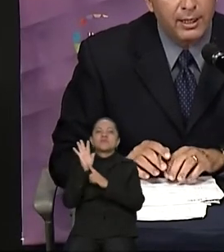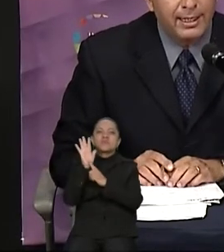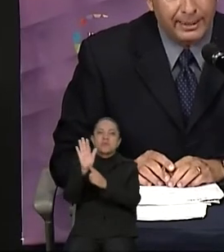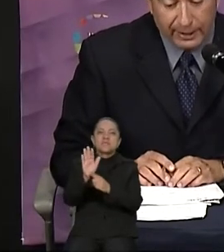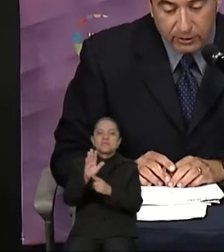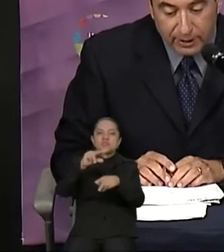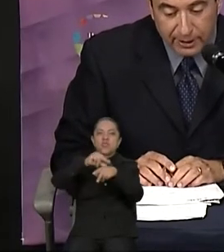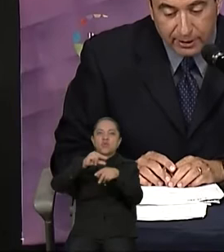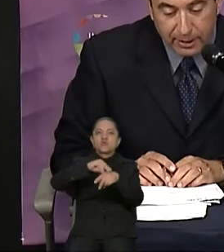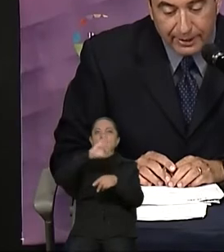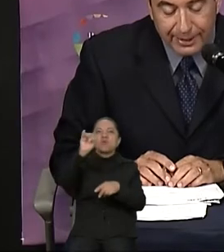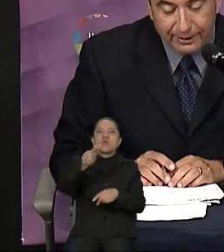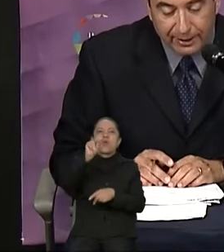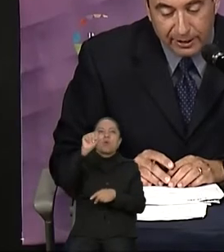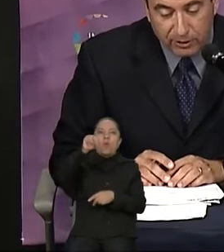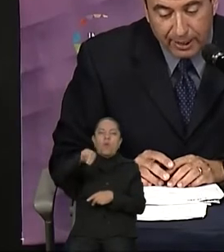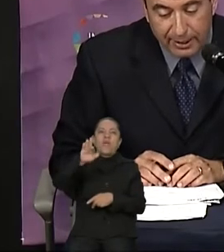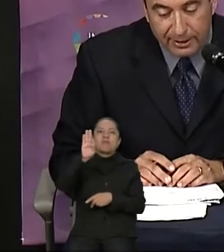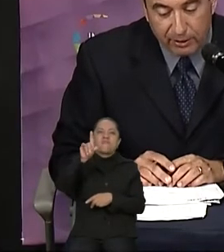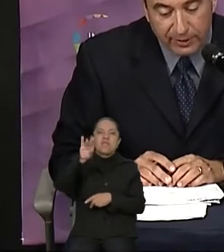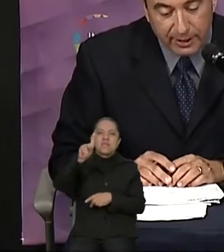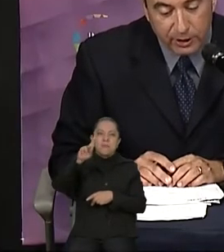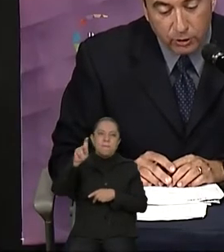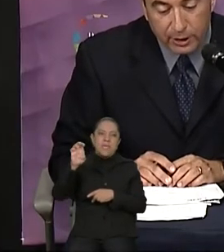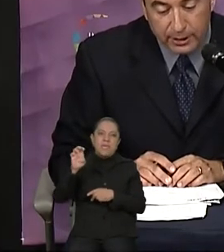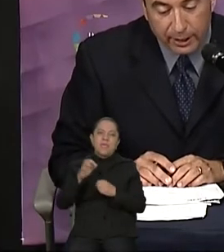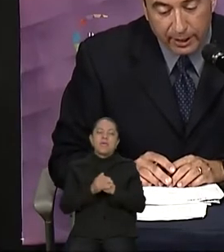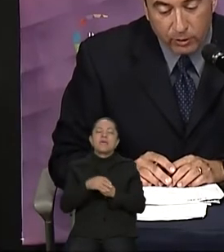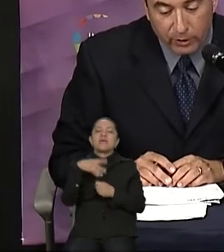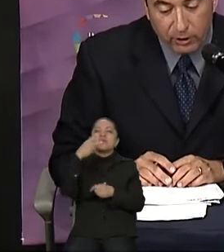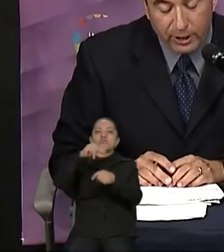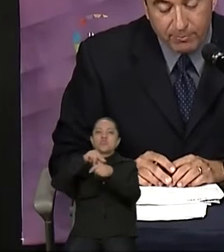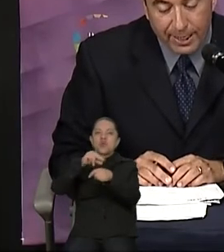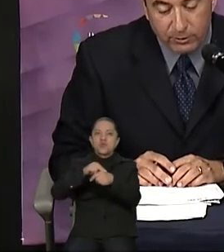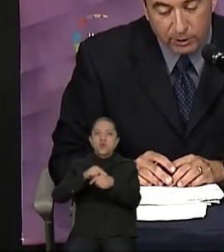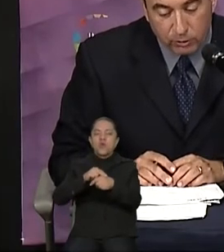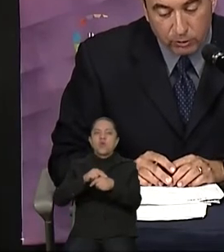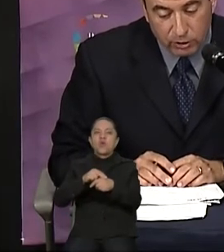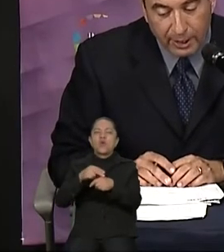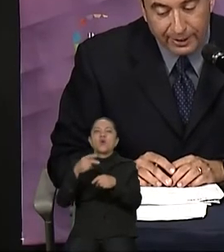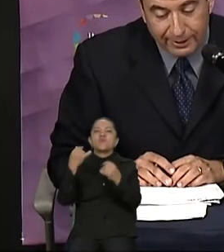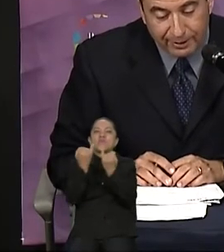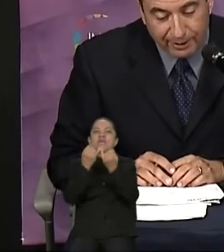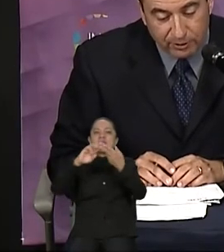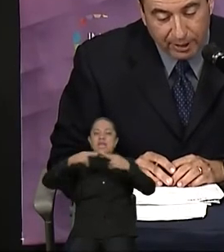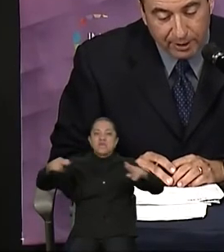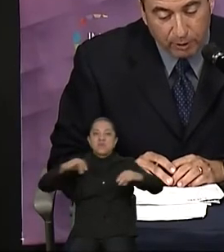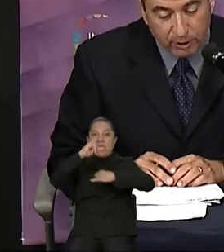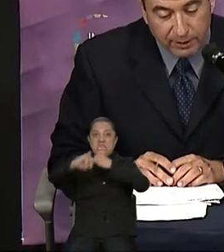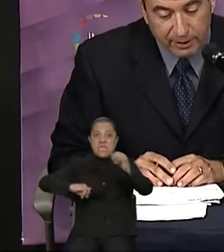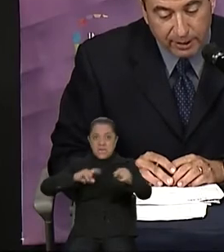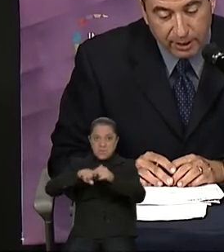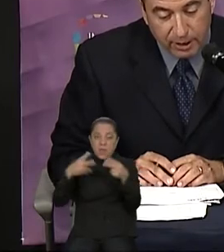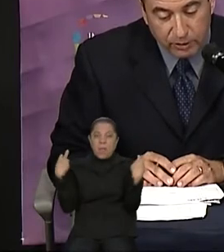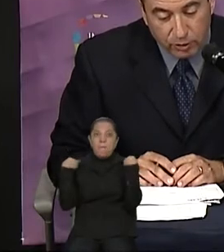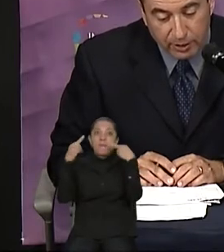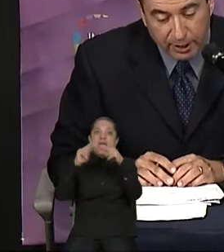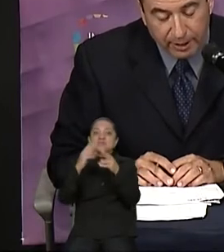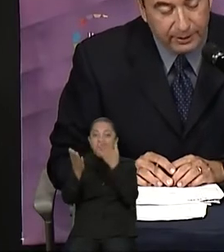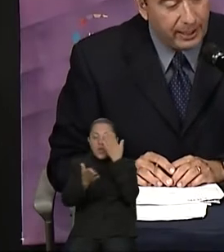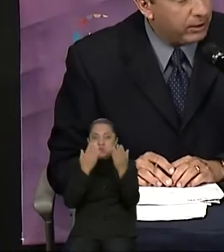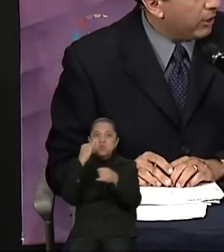doctor en Relaciones Internacionales de la Universidad de Sussex en el Reino Unido y maestro en Estudios Internacionales por la Universidad